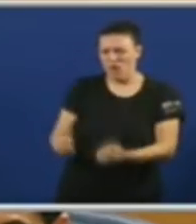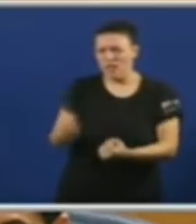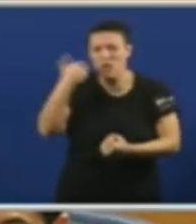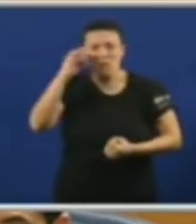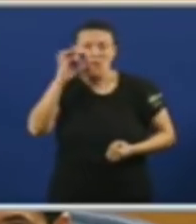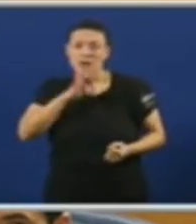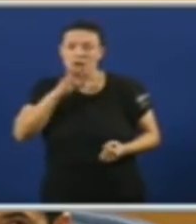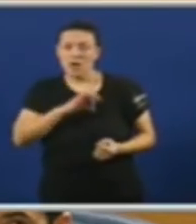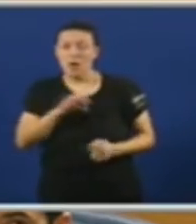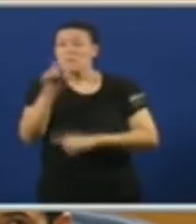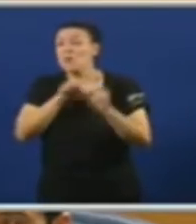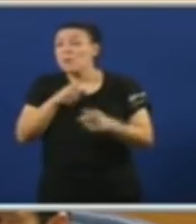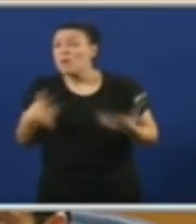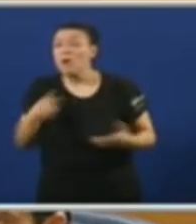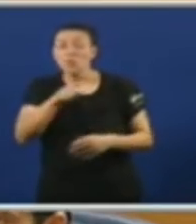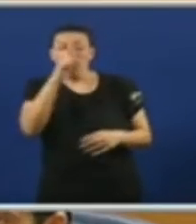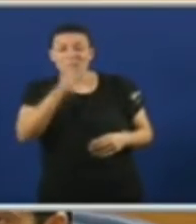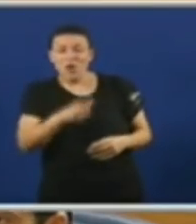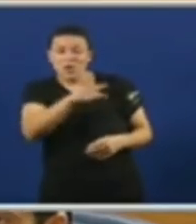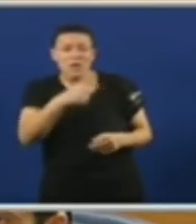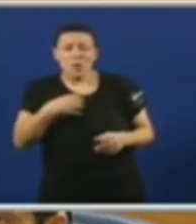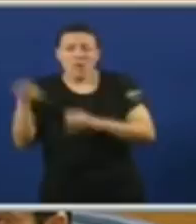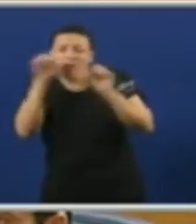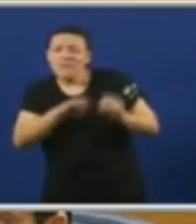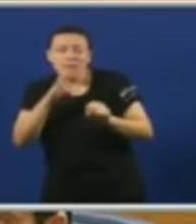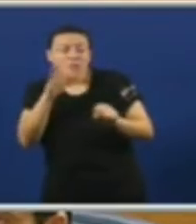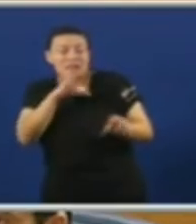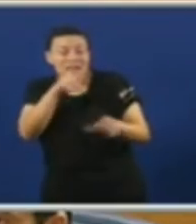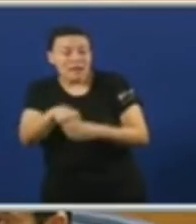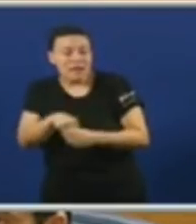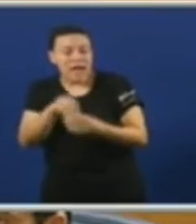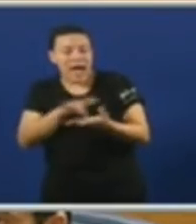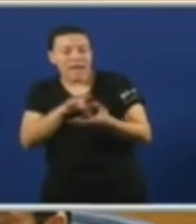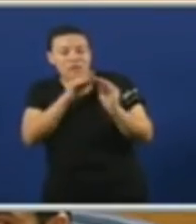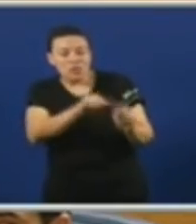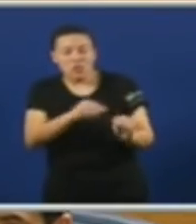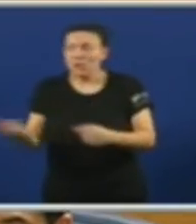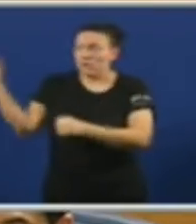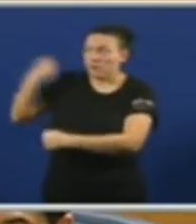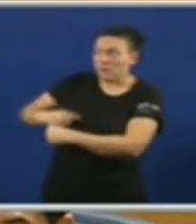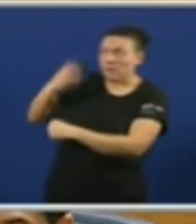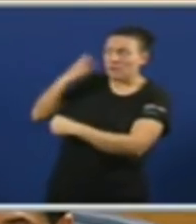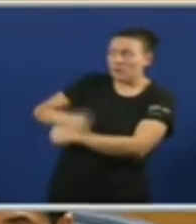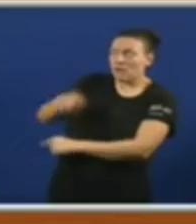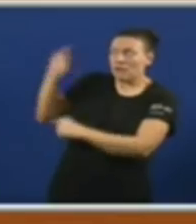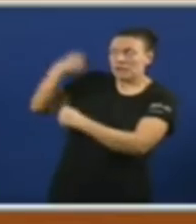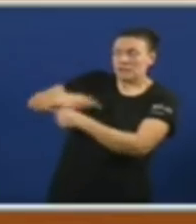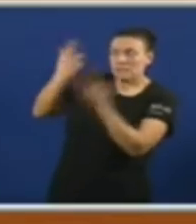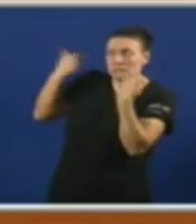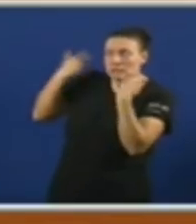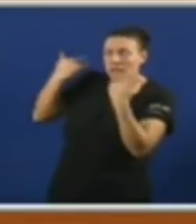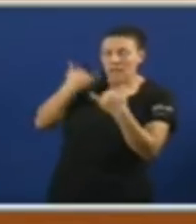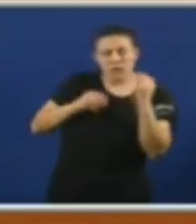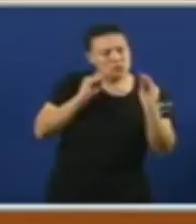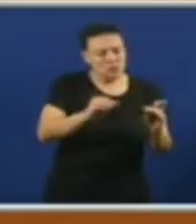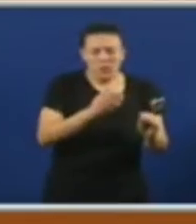Feijó É que vostede Non pode defender Porque iso non forma parte Da xenda que lle está marcando O seu partido desde Madrid E que